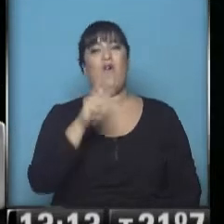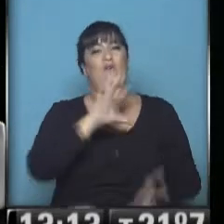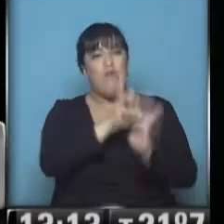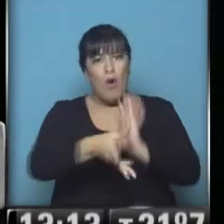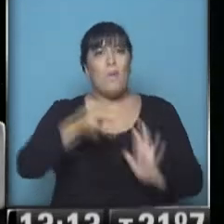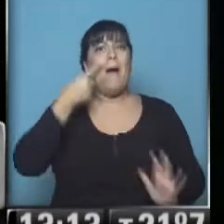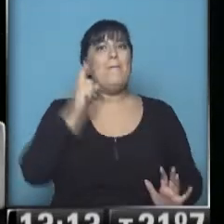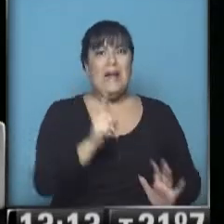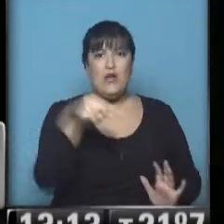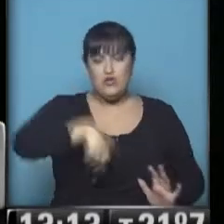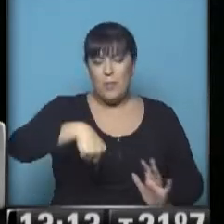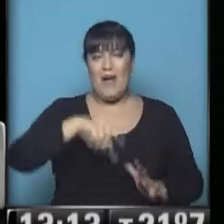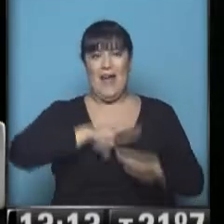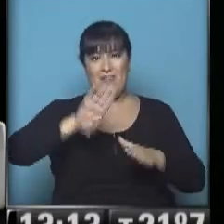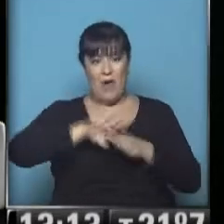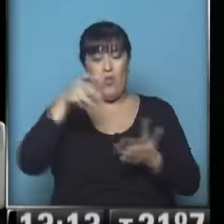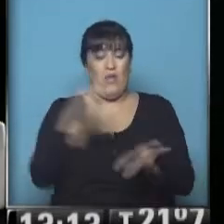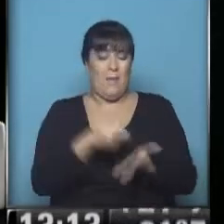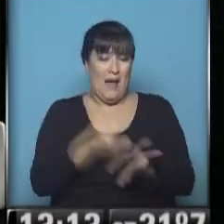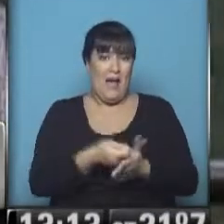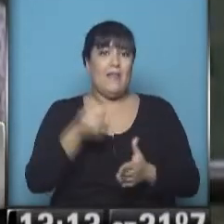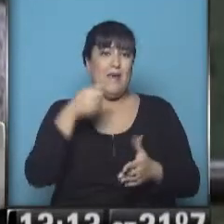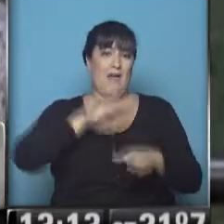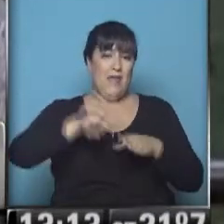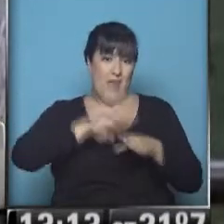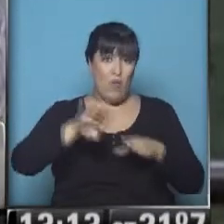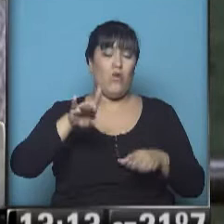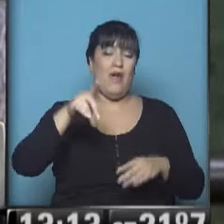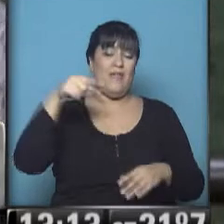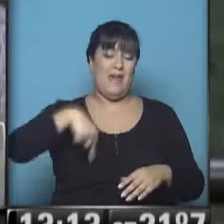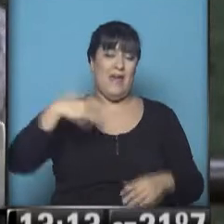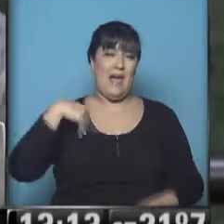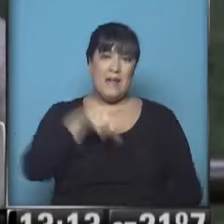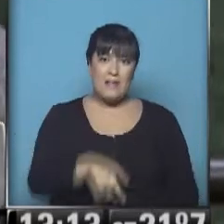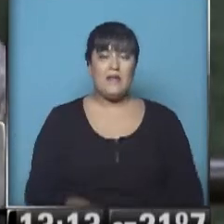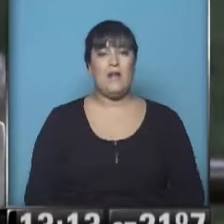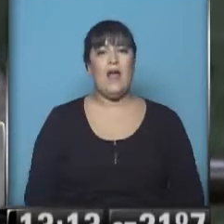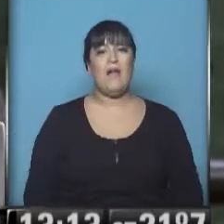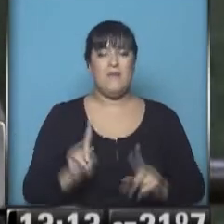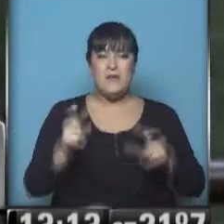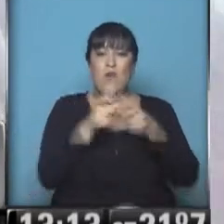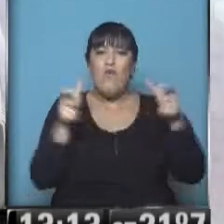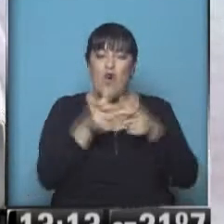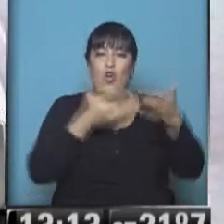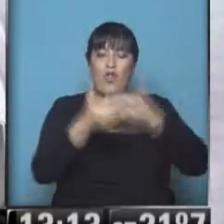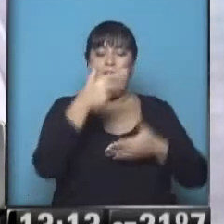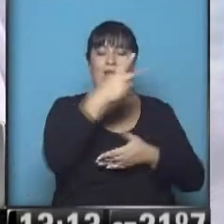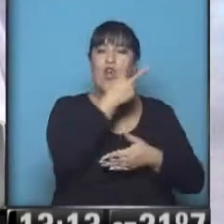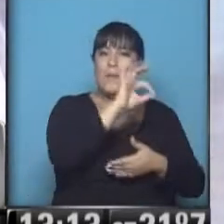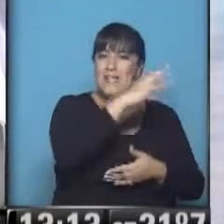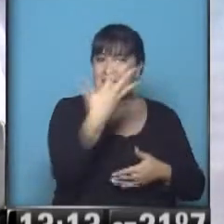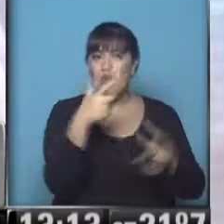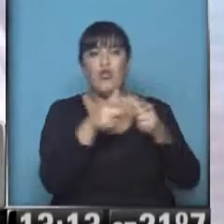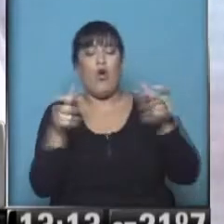reestructuración de la deuda externa argentina, que se caigan las reestructuraciones y quita de 2005 y 2010, ha generado tanto